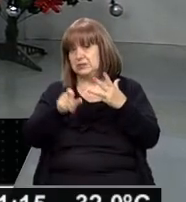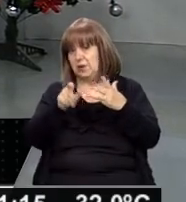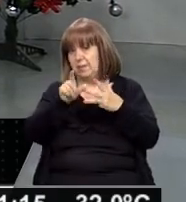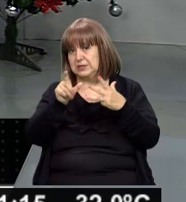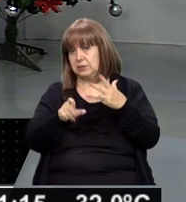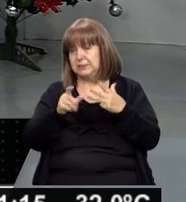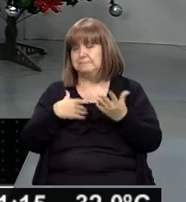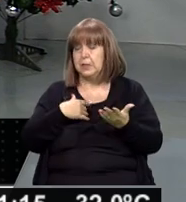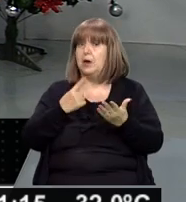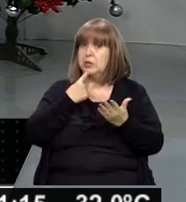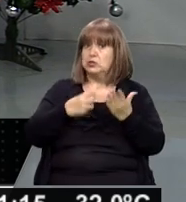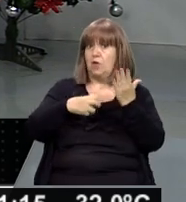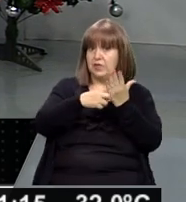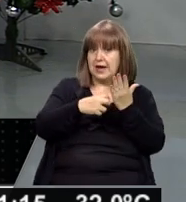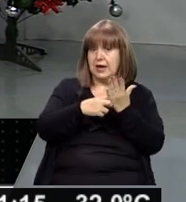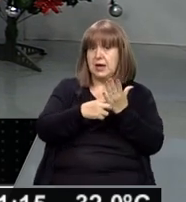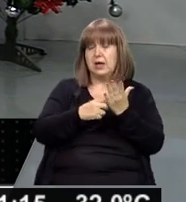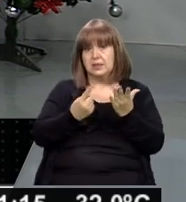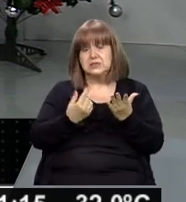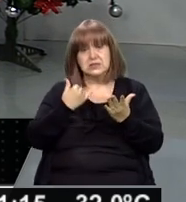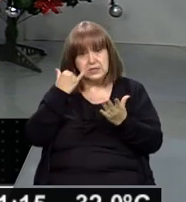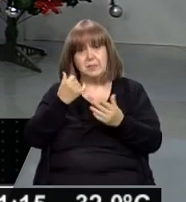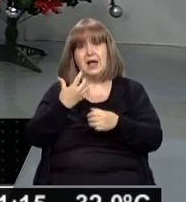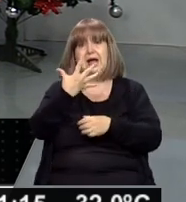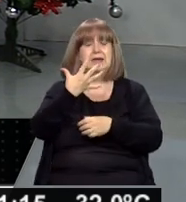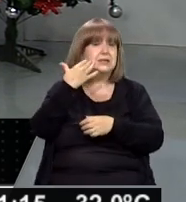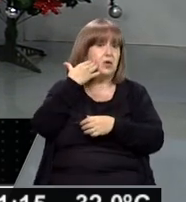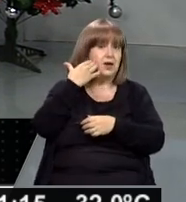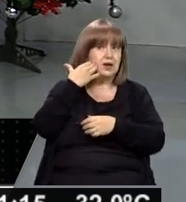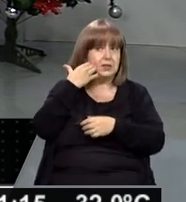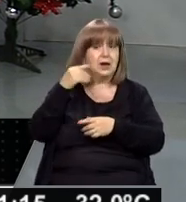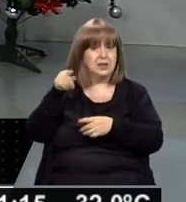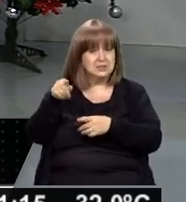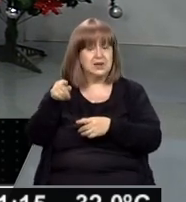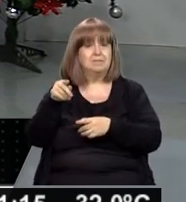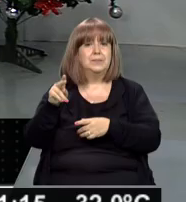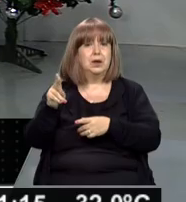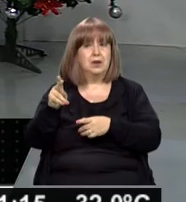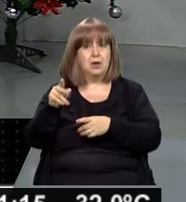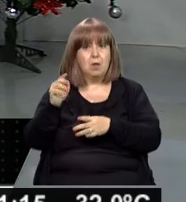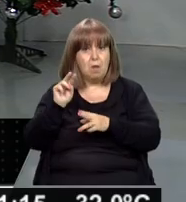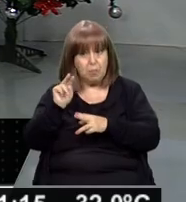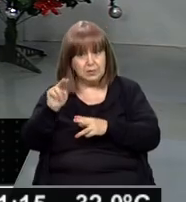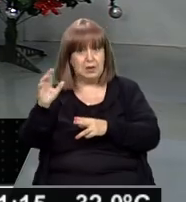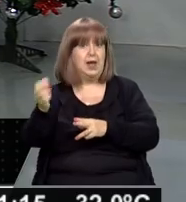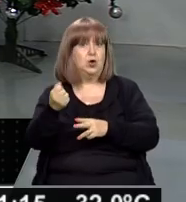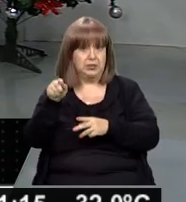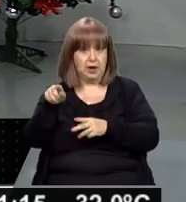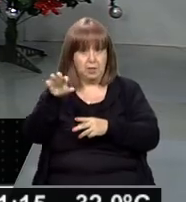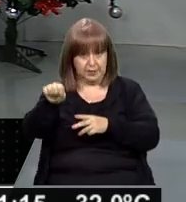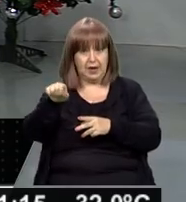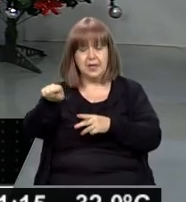eso es la Fiscalía no descarta absolutamente nada. A las 17 aproximadamente fue que encontraron el cuerpo. ¿Cómo estaba el cuerpo? Bueno,